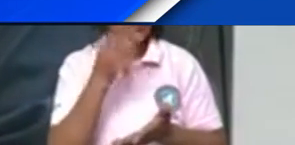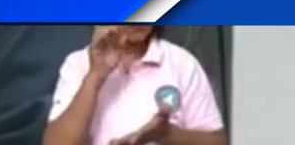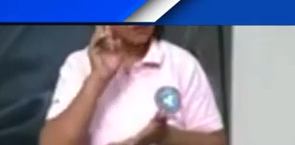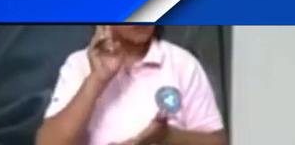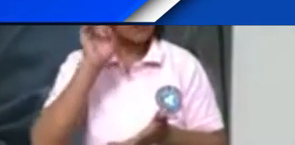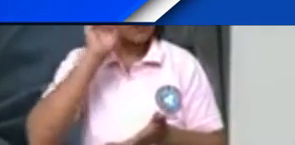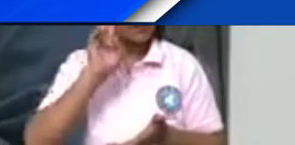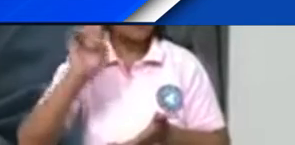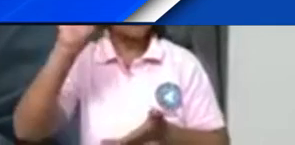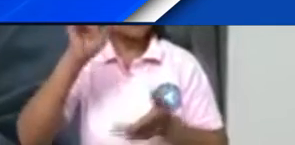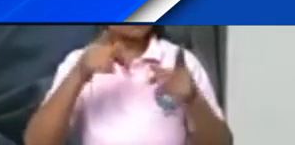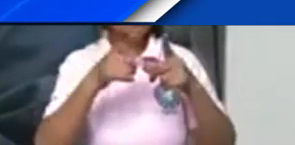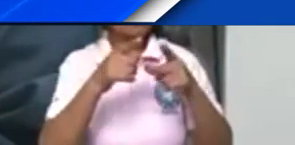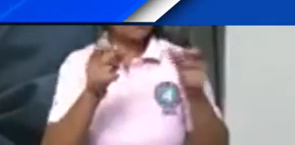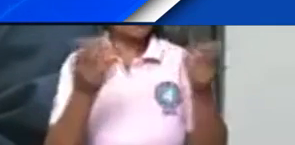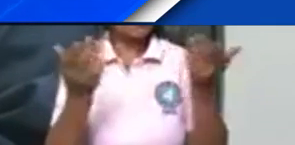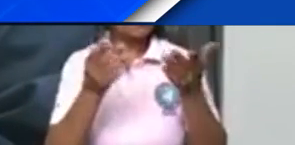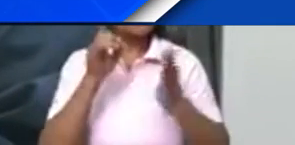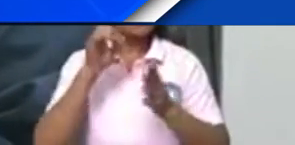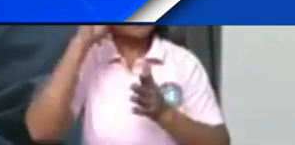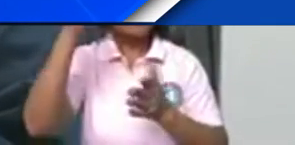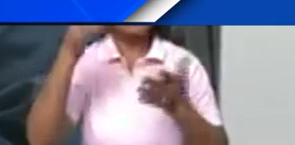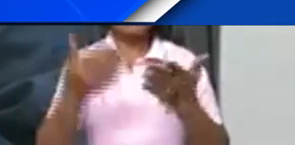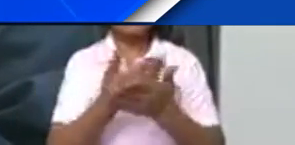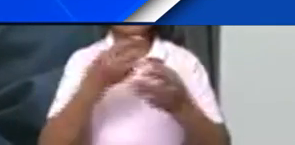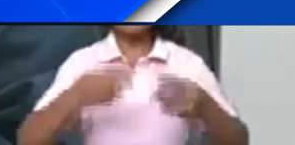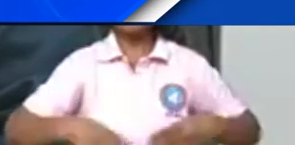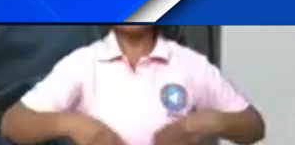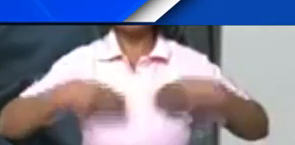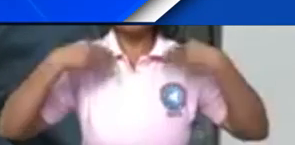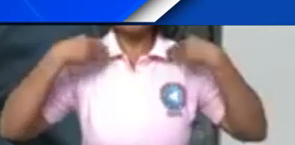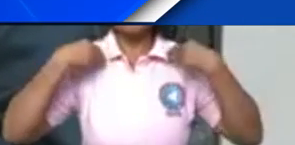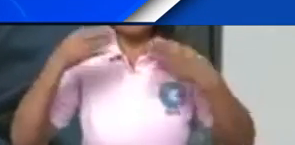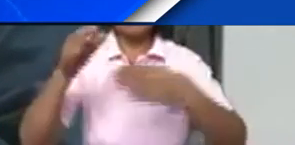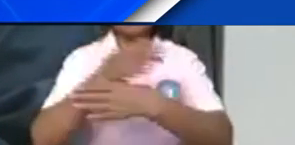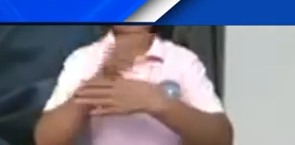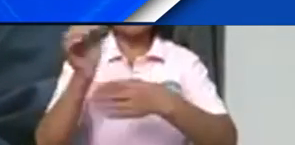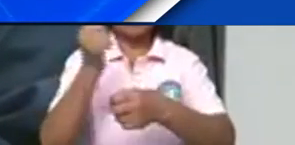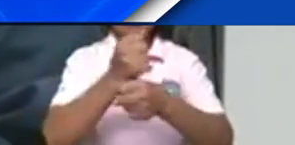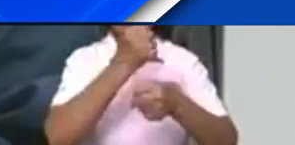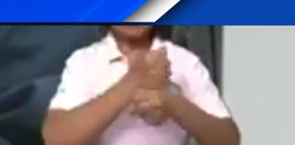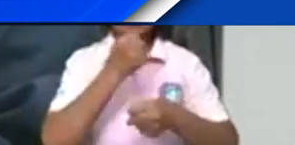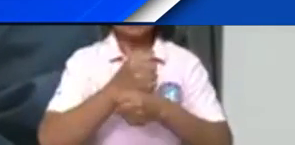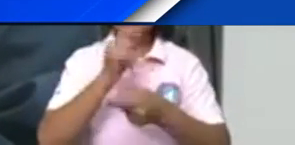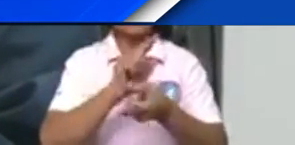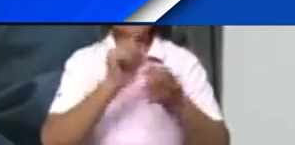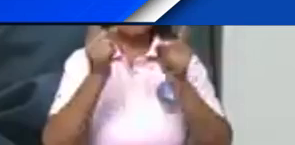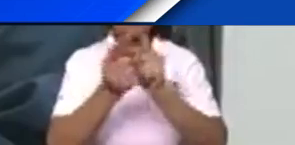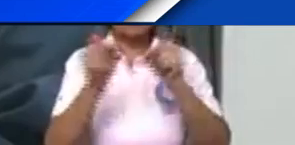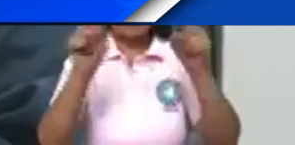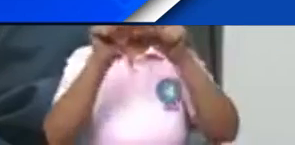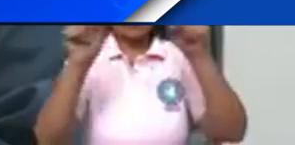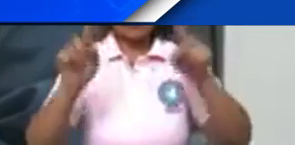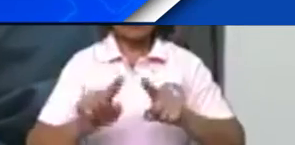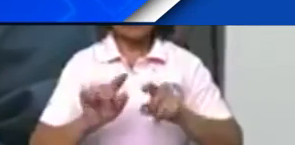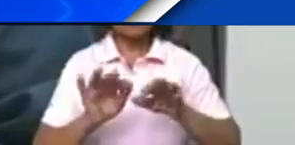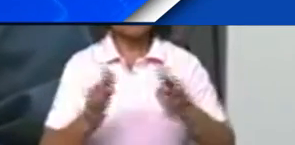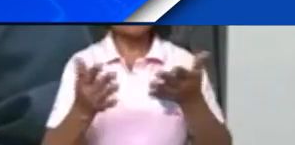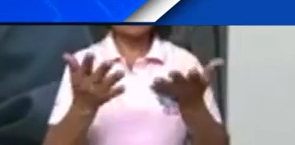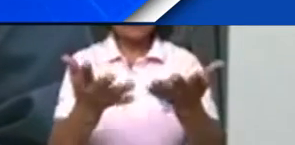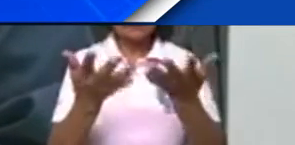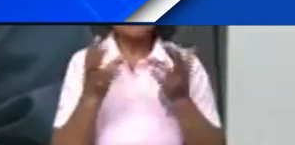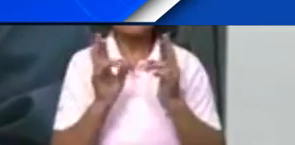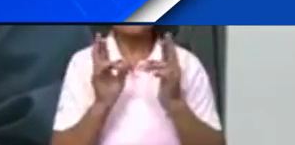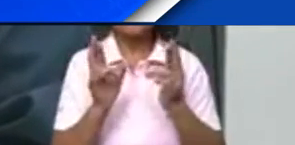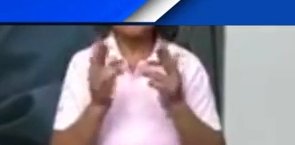cómo este sistema ha llevado a esa modernidad en los procesos. Y nosotros con la transformación digital, la aspiración